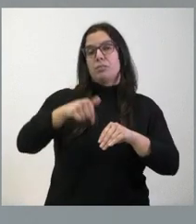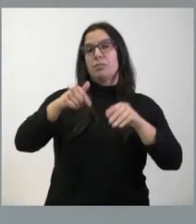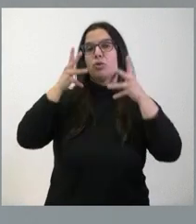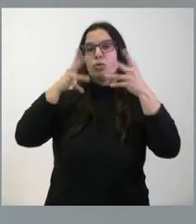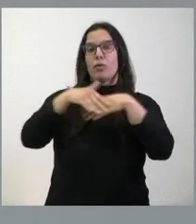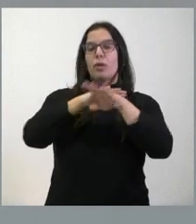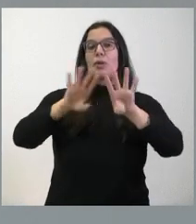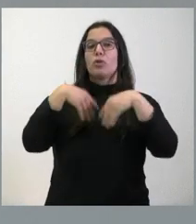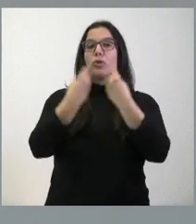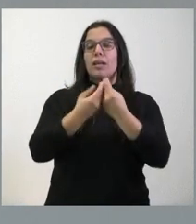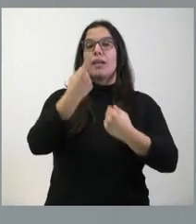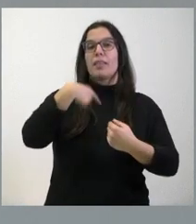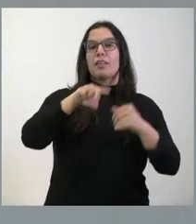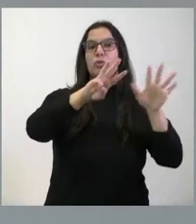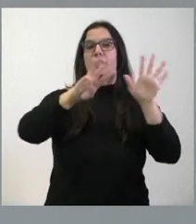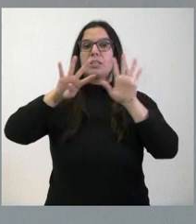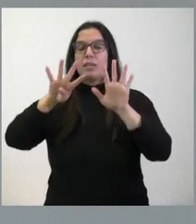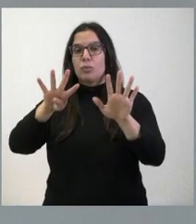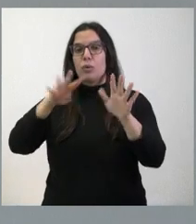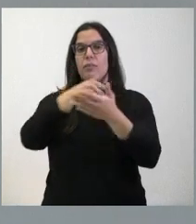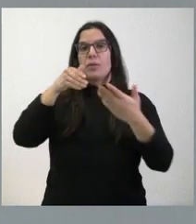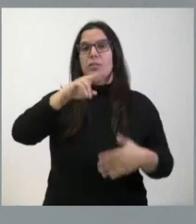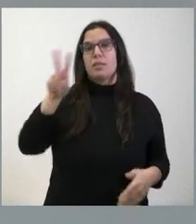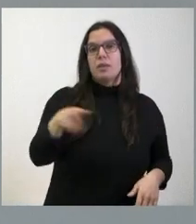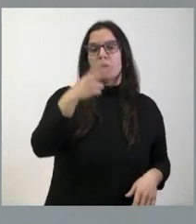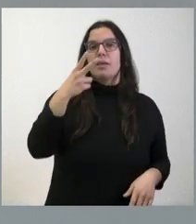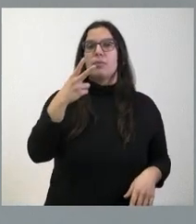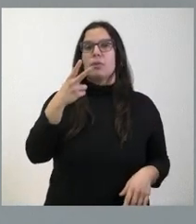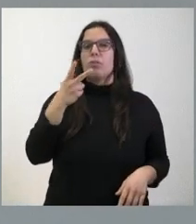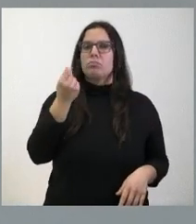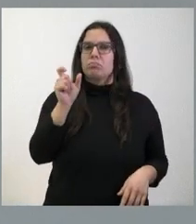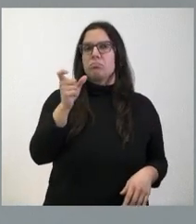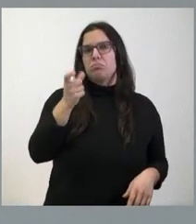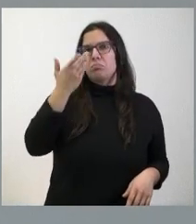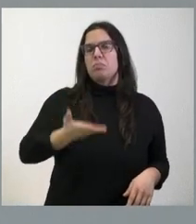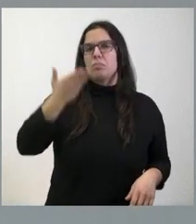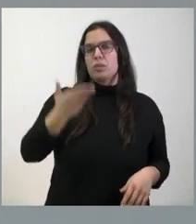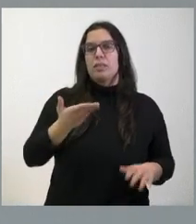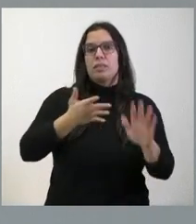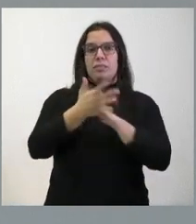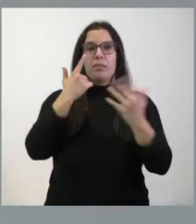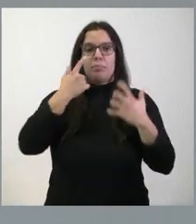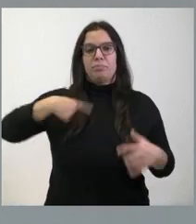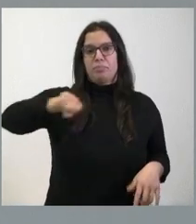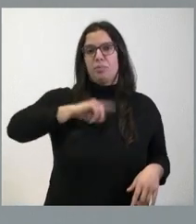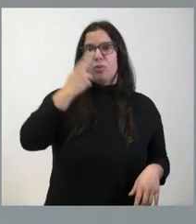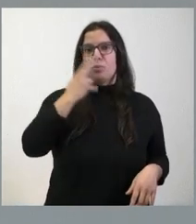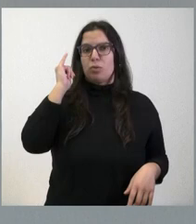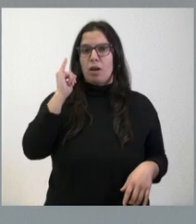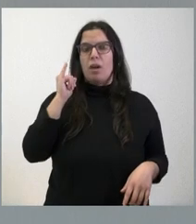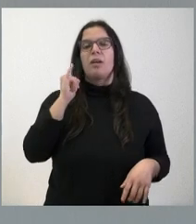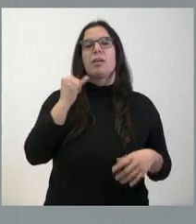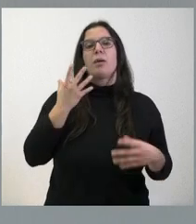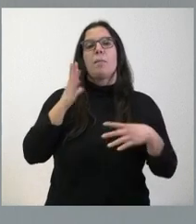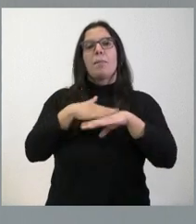asciende a 189 millones de euros. Es una cifra relevante que refleja claramente el compromiso de nuestra comunidad autónoma con